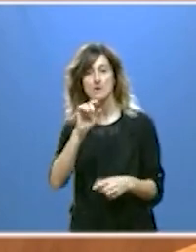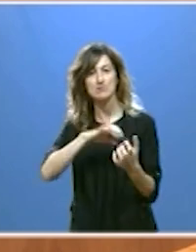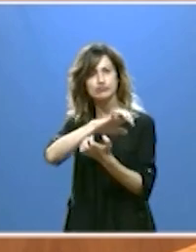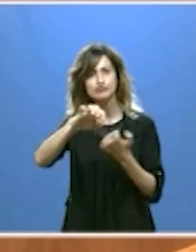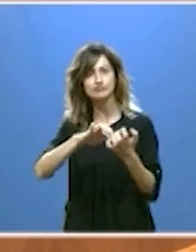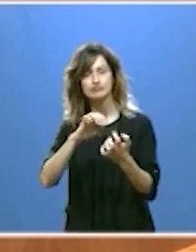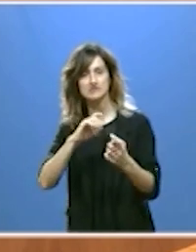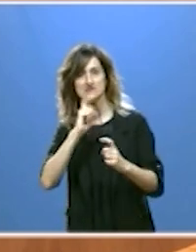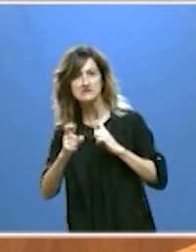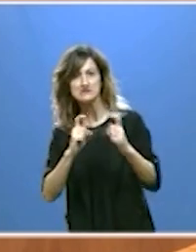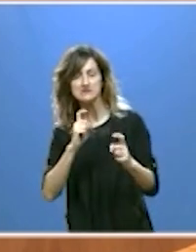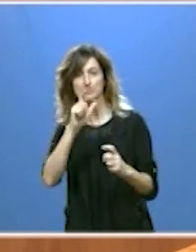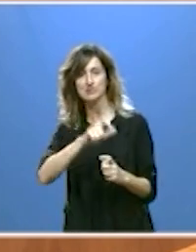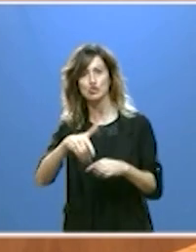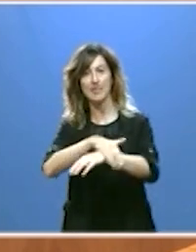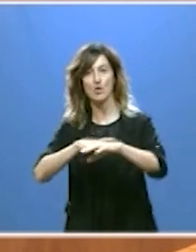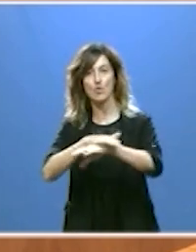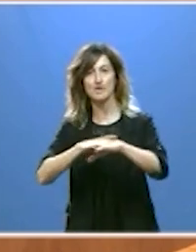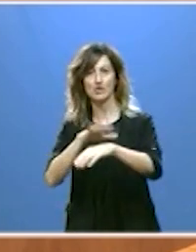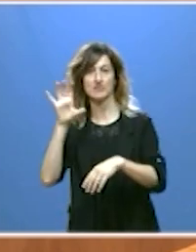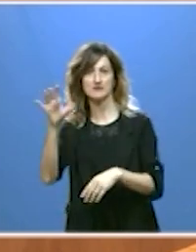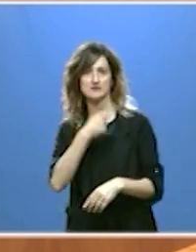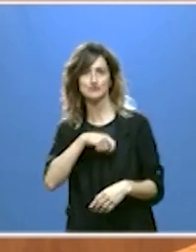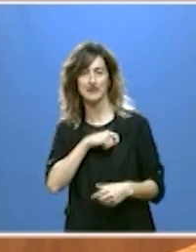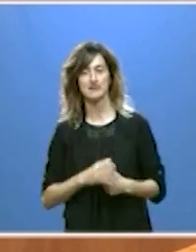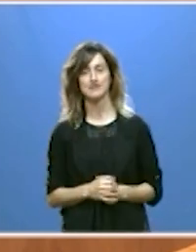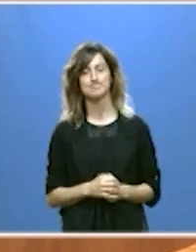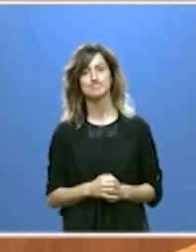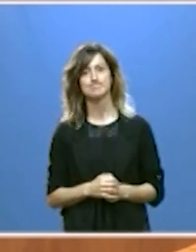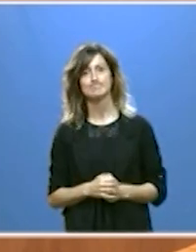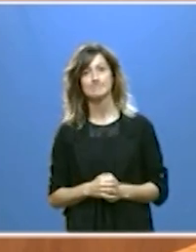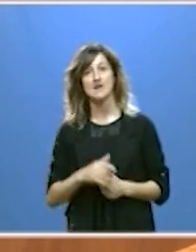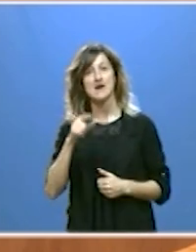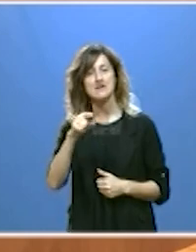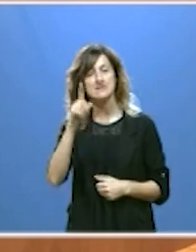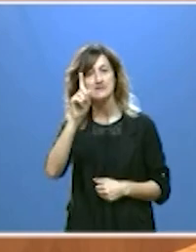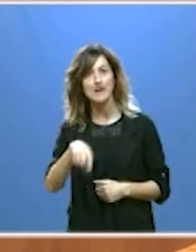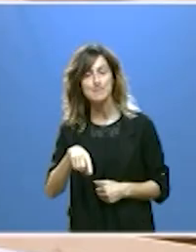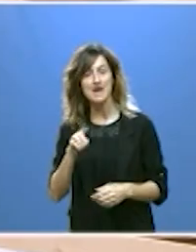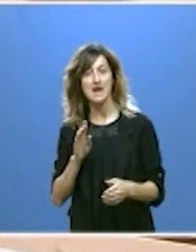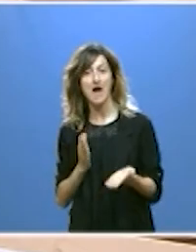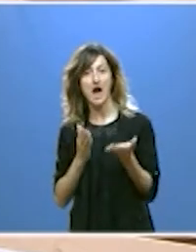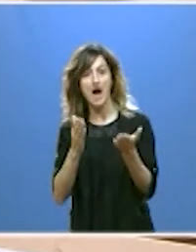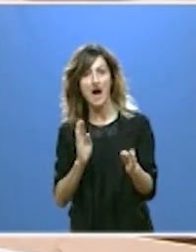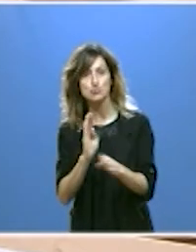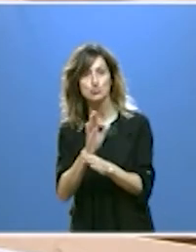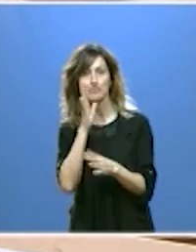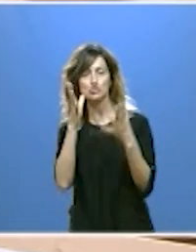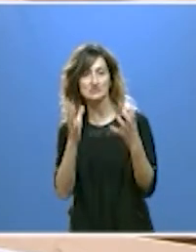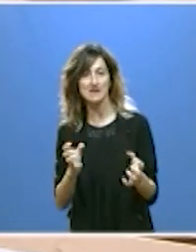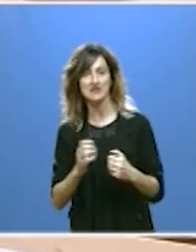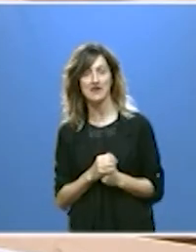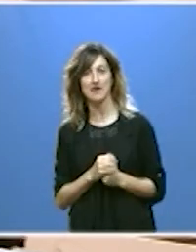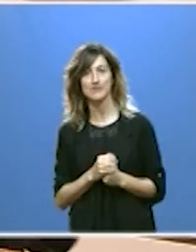recibidos por parte del Gobierno de la Nación. Así ha ocurrido en las ayudas por la sequía con